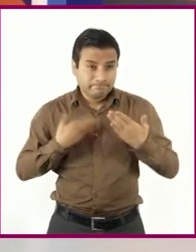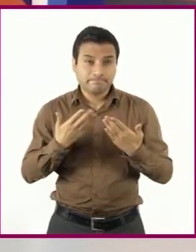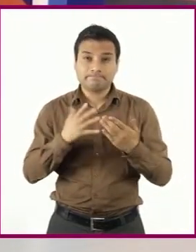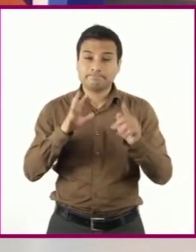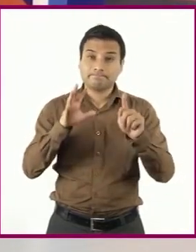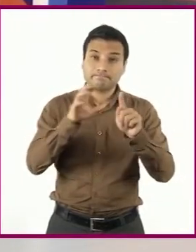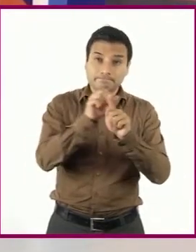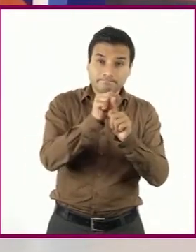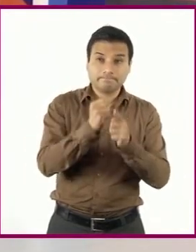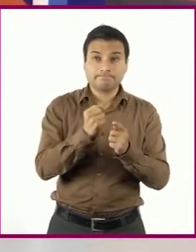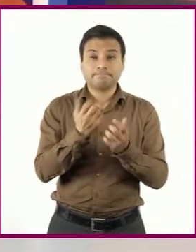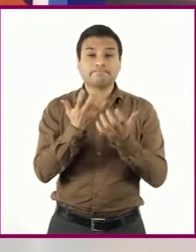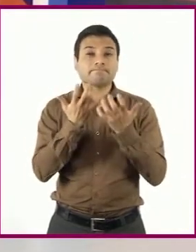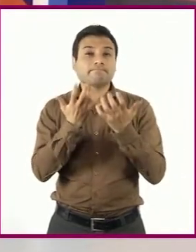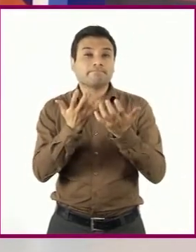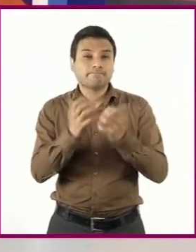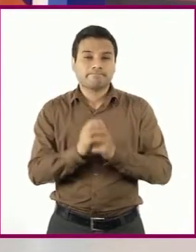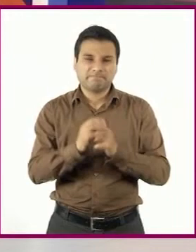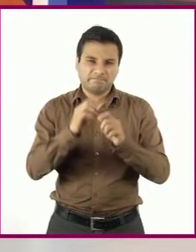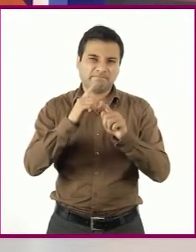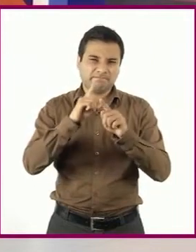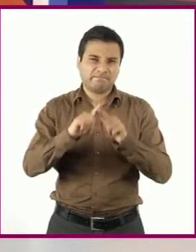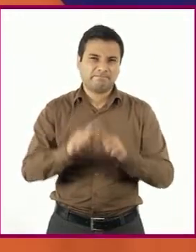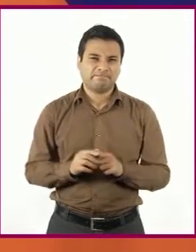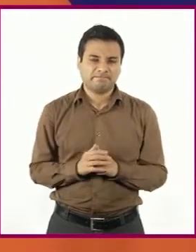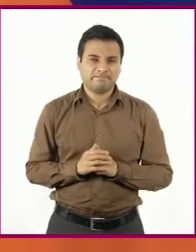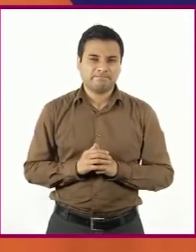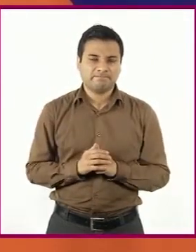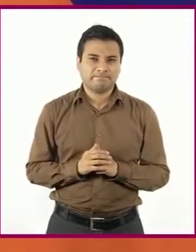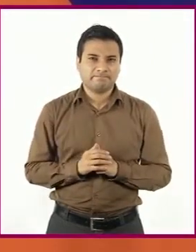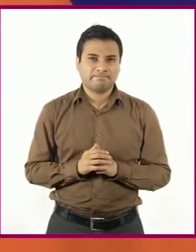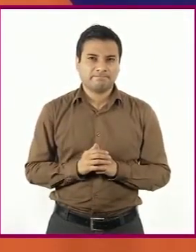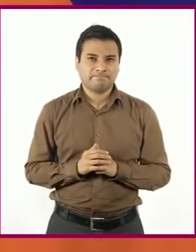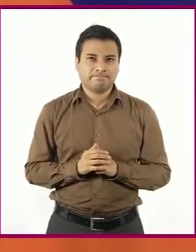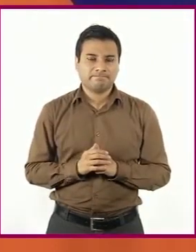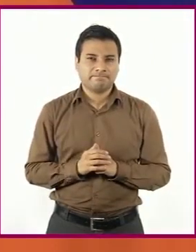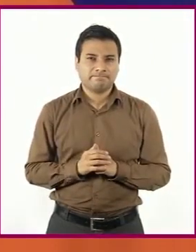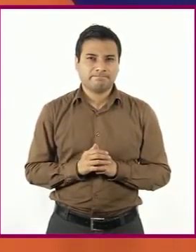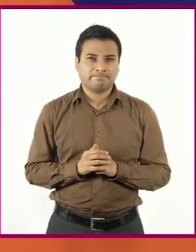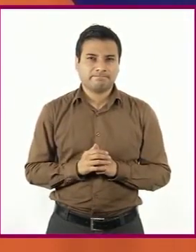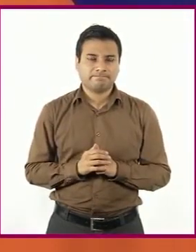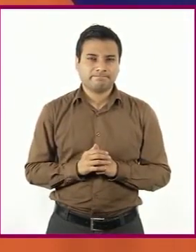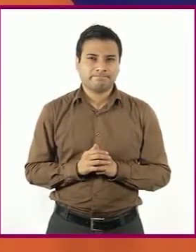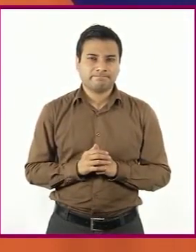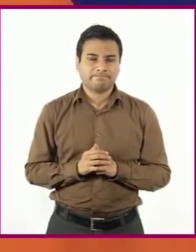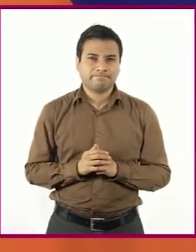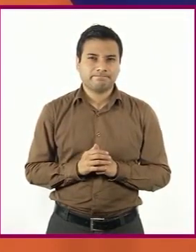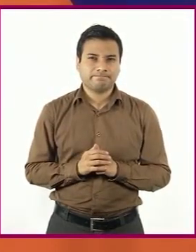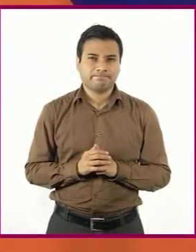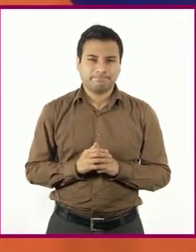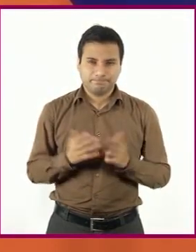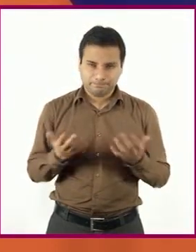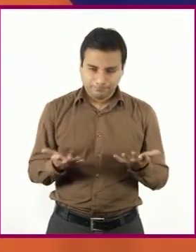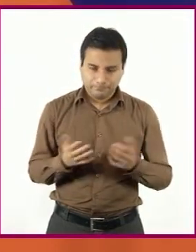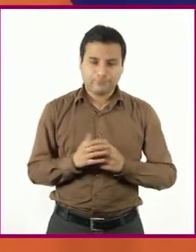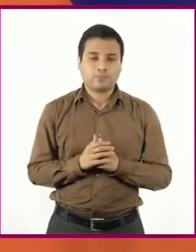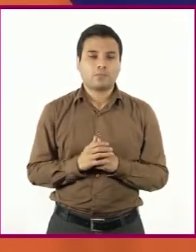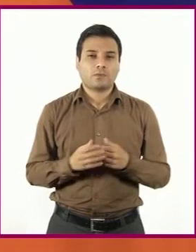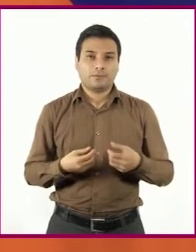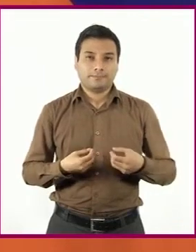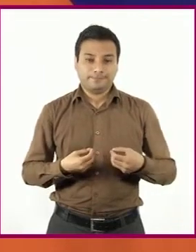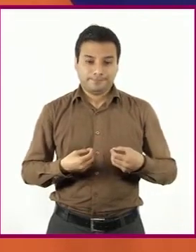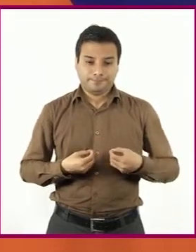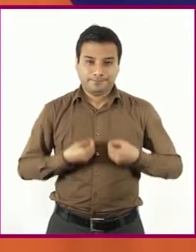Por otro lado, entre sus características más significativas es que tiene una